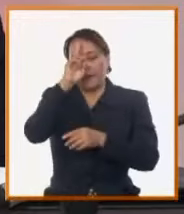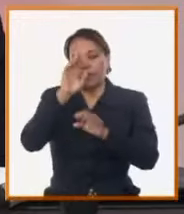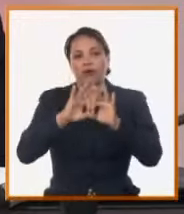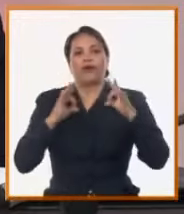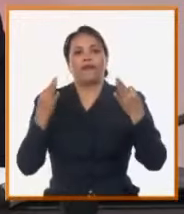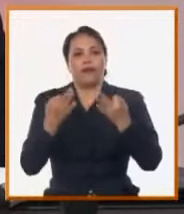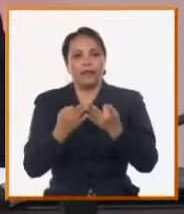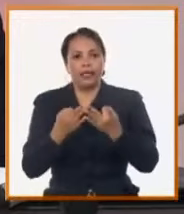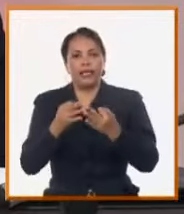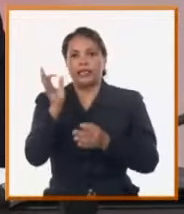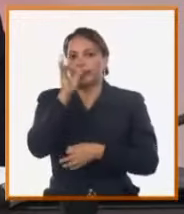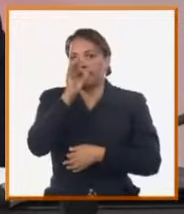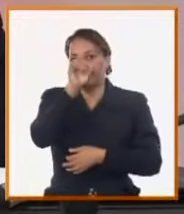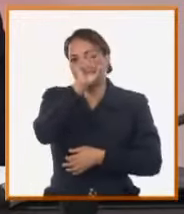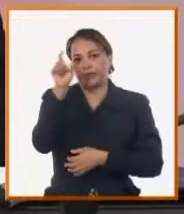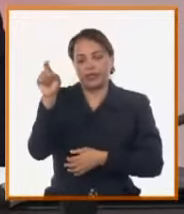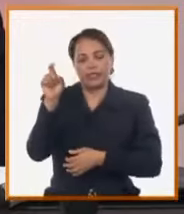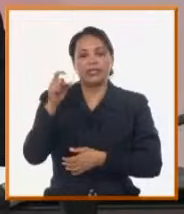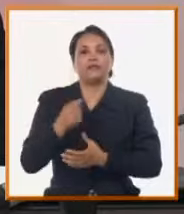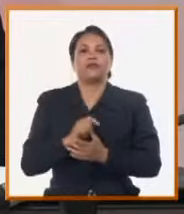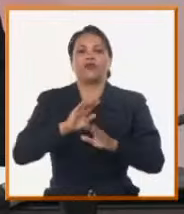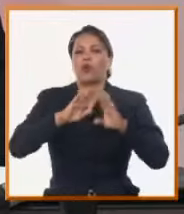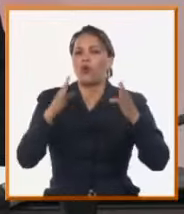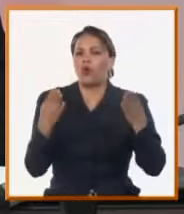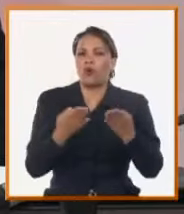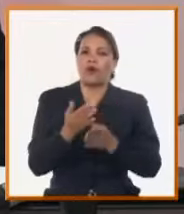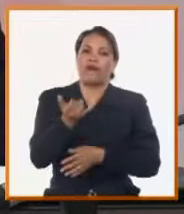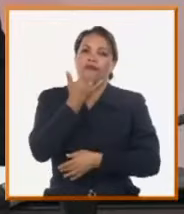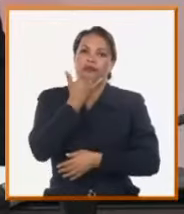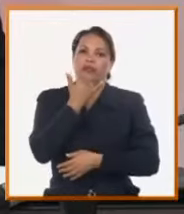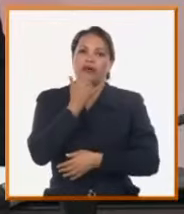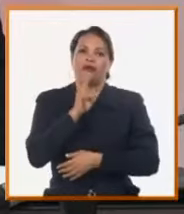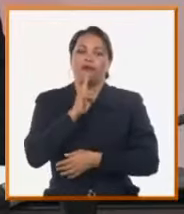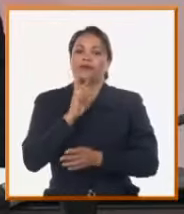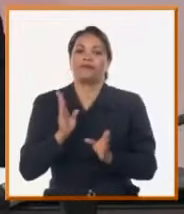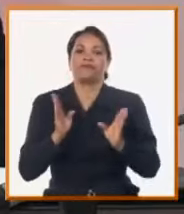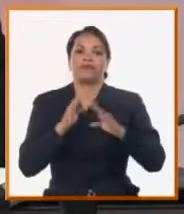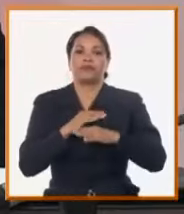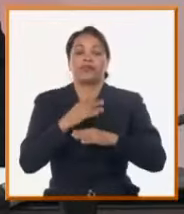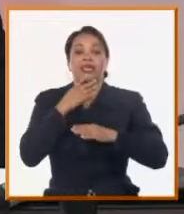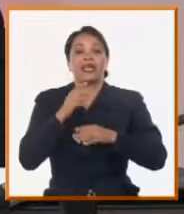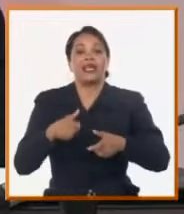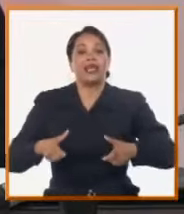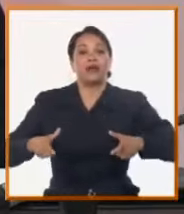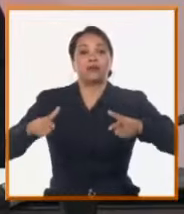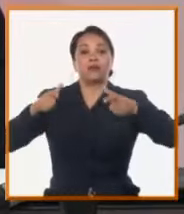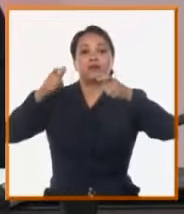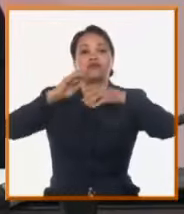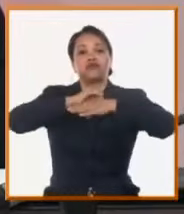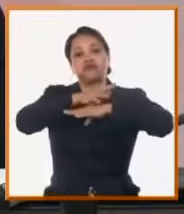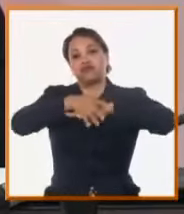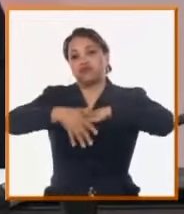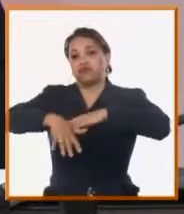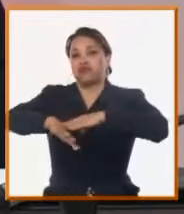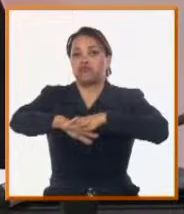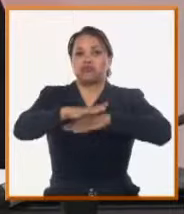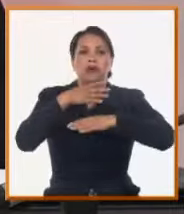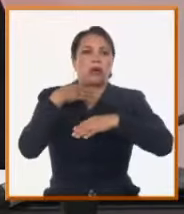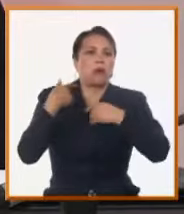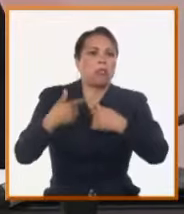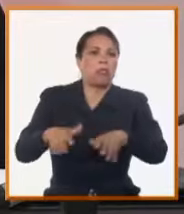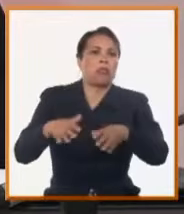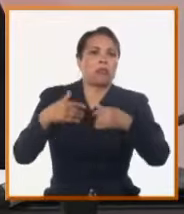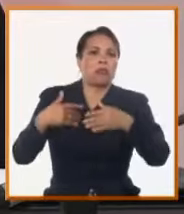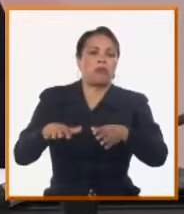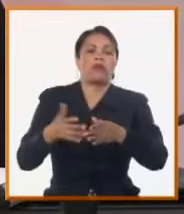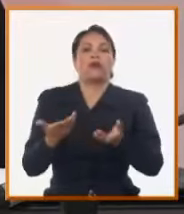familia, el círculo infantil Flores de la Vida y el policlínico Césped de Jargote, desbordan sus tanques y sinternas una vez llenados, al